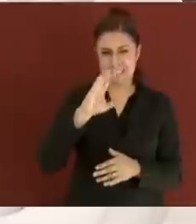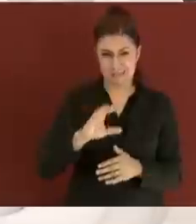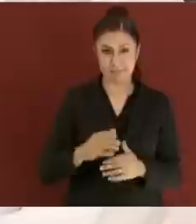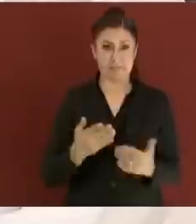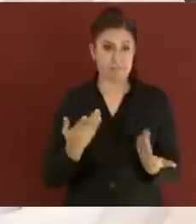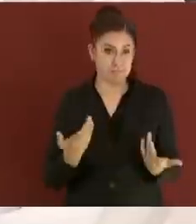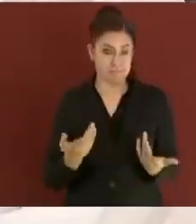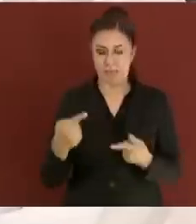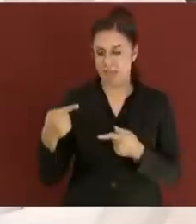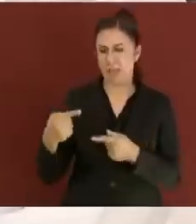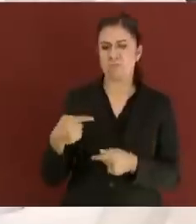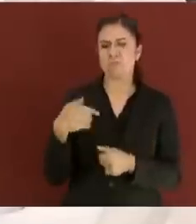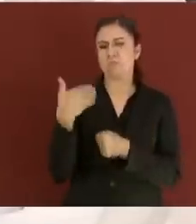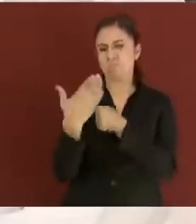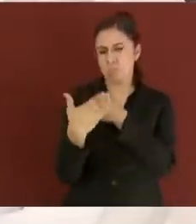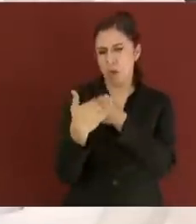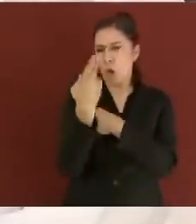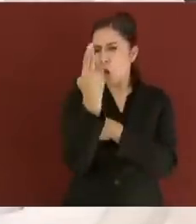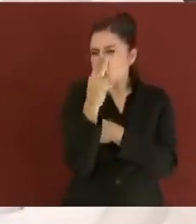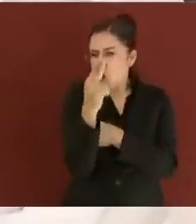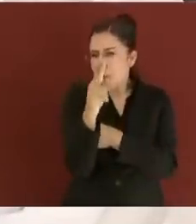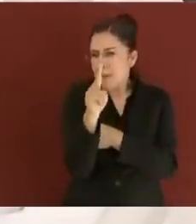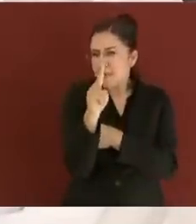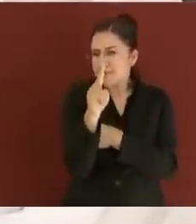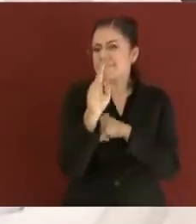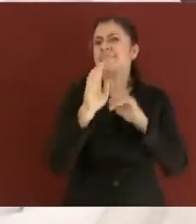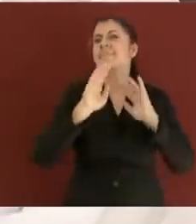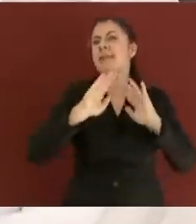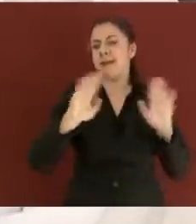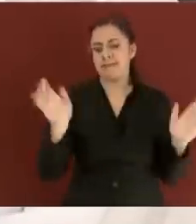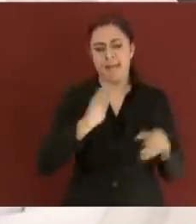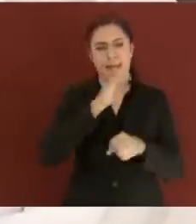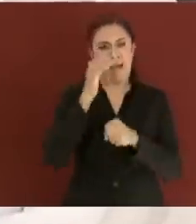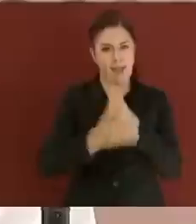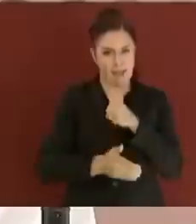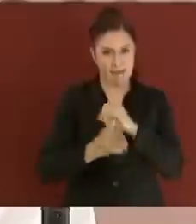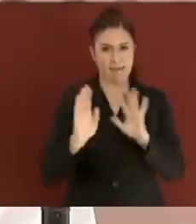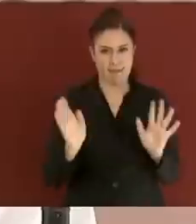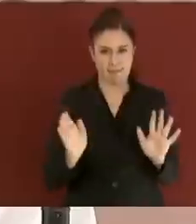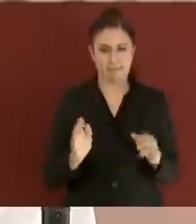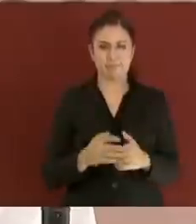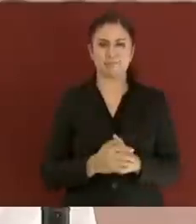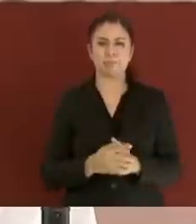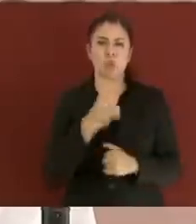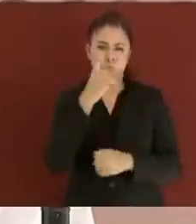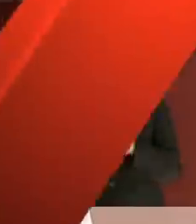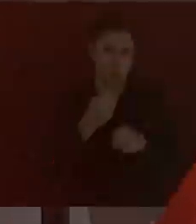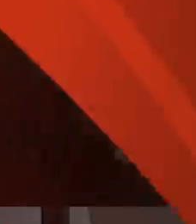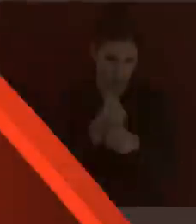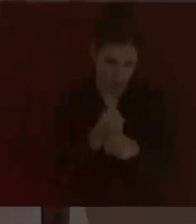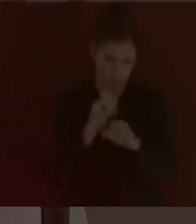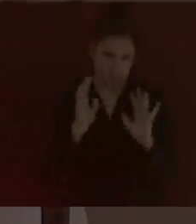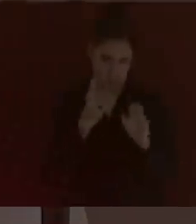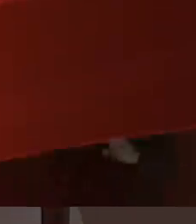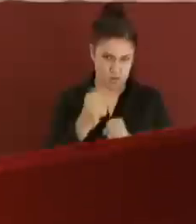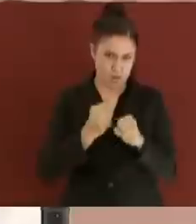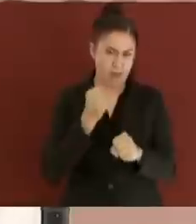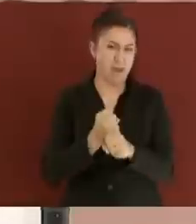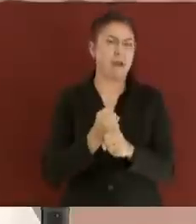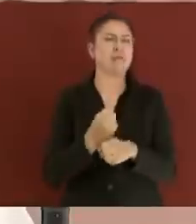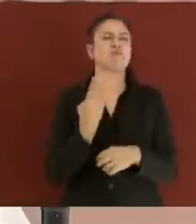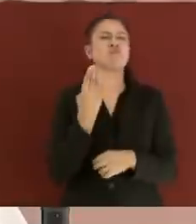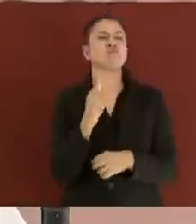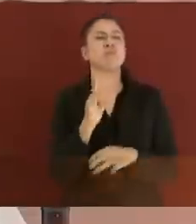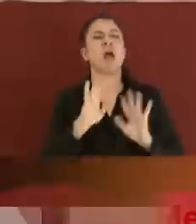en noviembre va a estar terminado este camino. En un año vamos